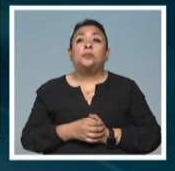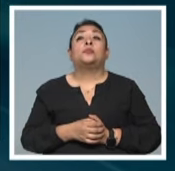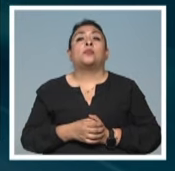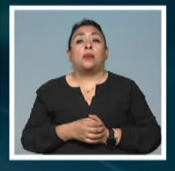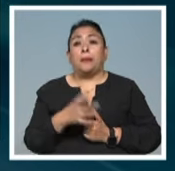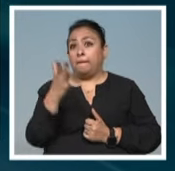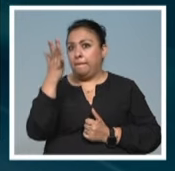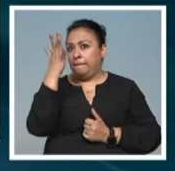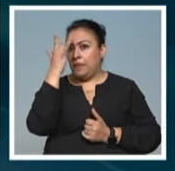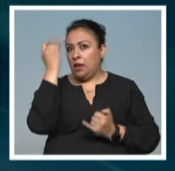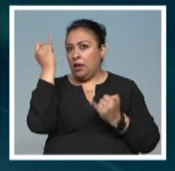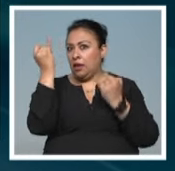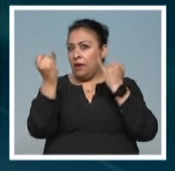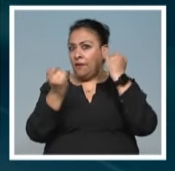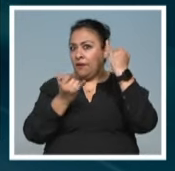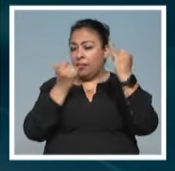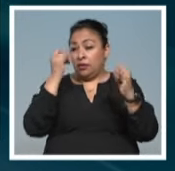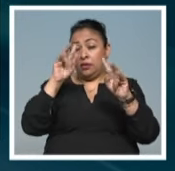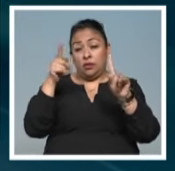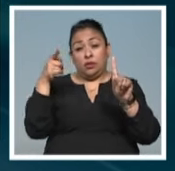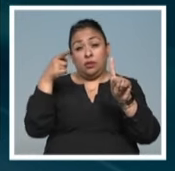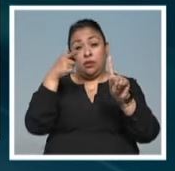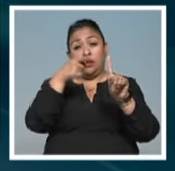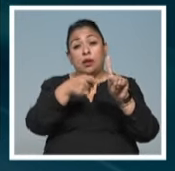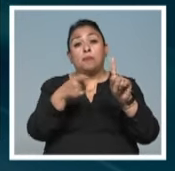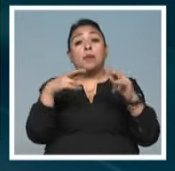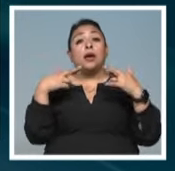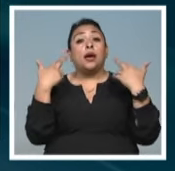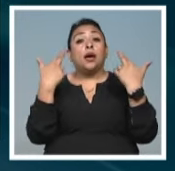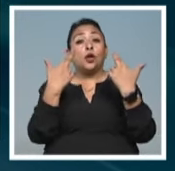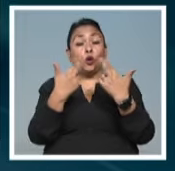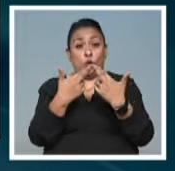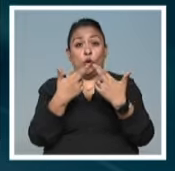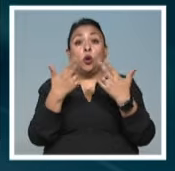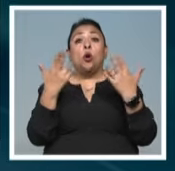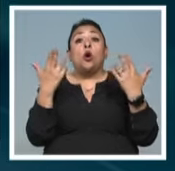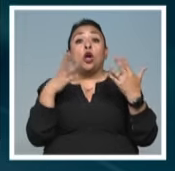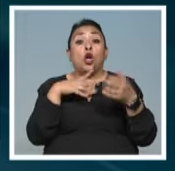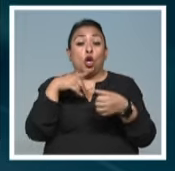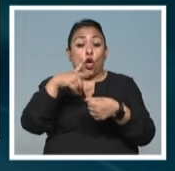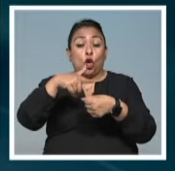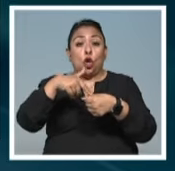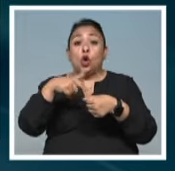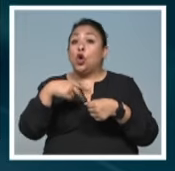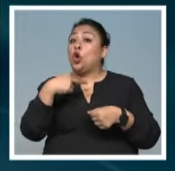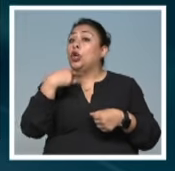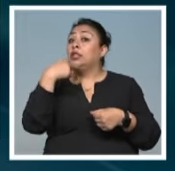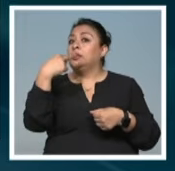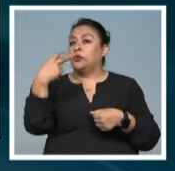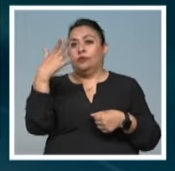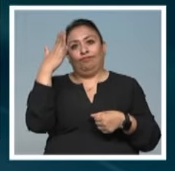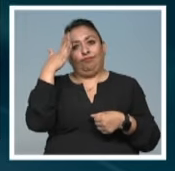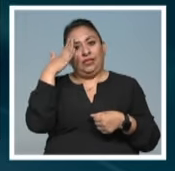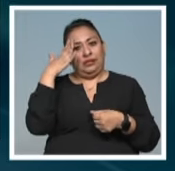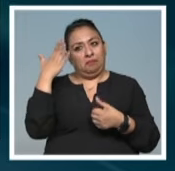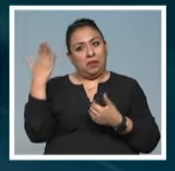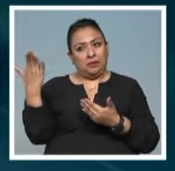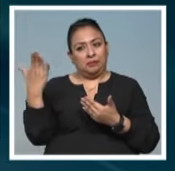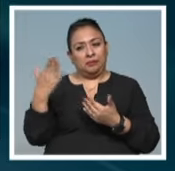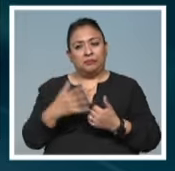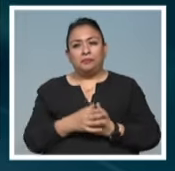Magia y Fantasía, ejes temáticos de esta reunión. Donde los colores de la voz fueron los protagonistas.